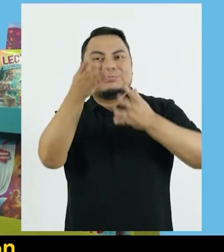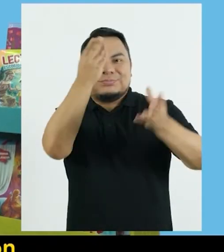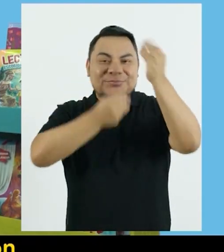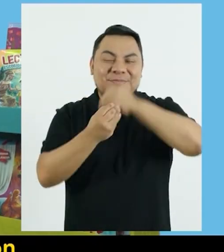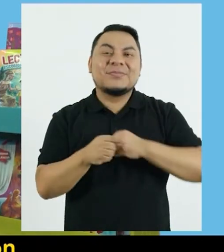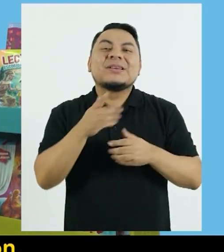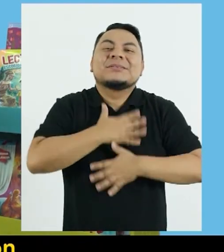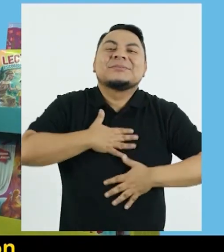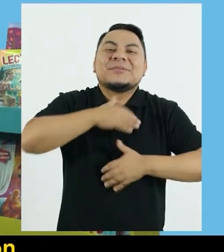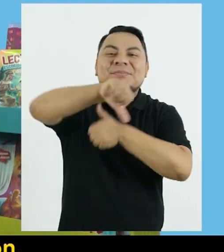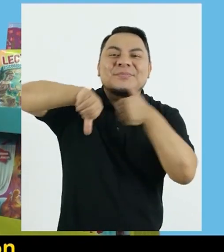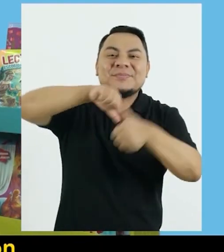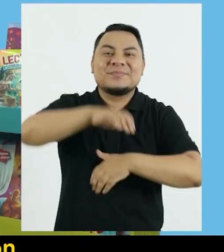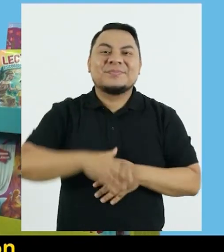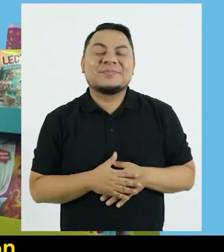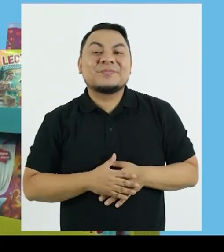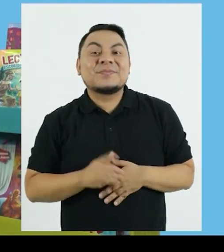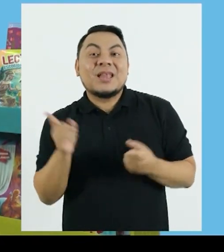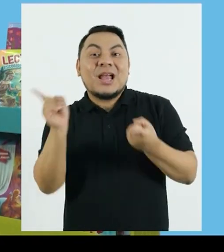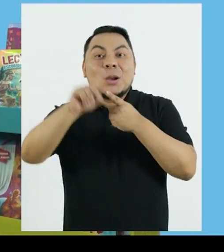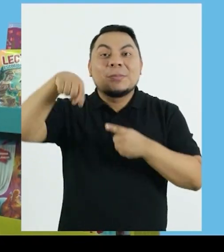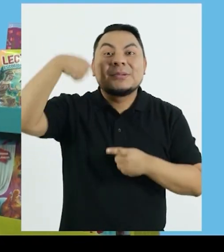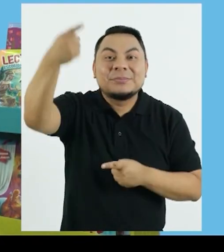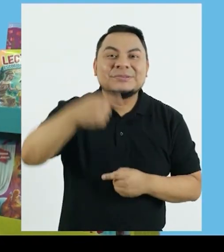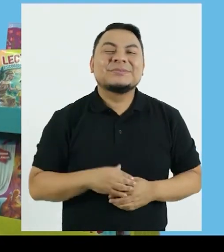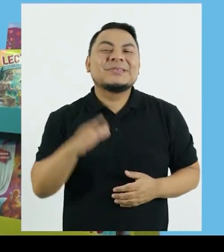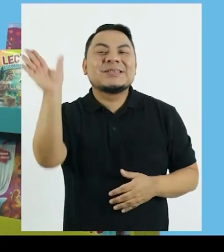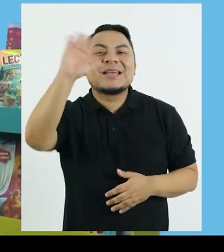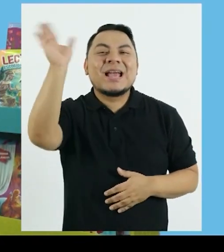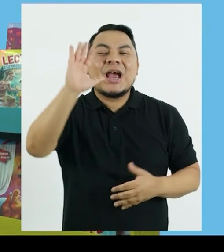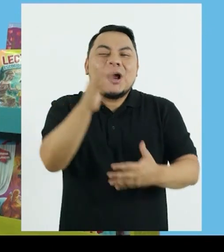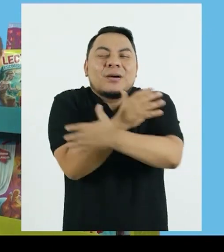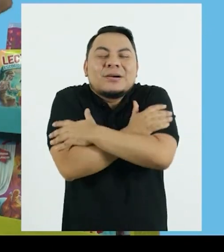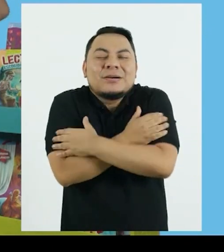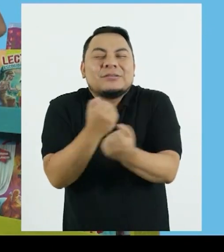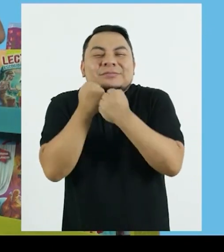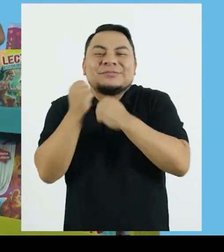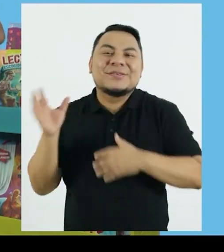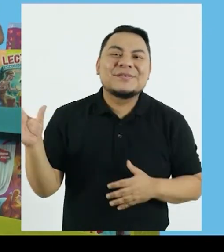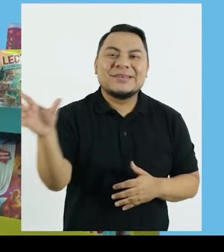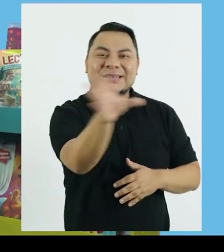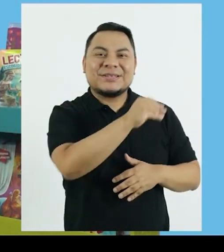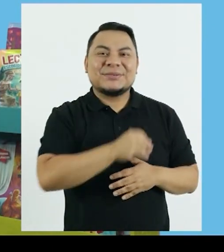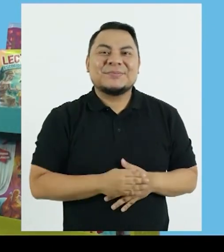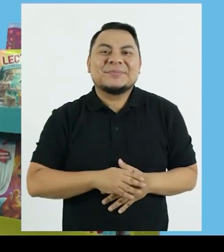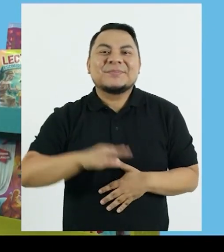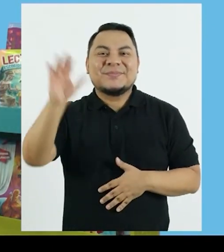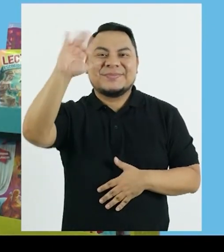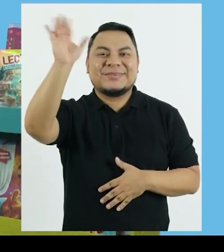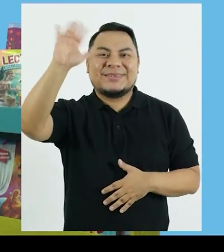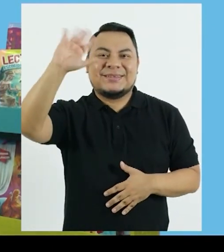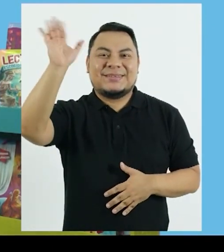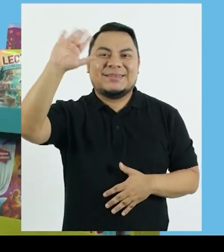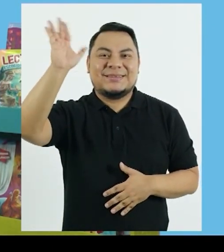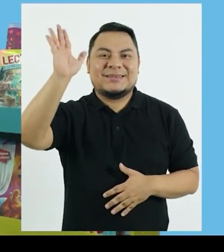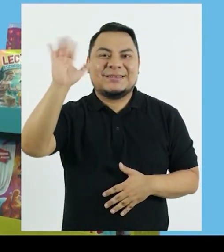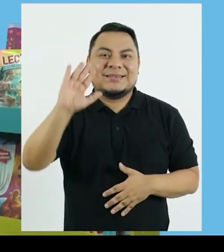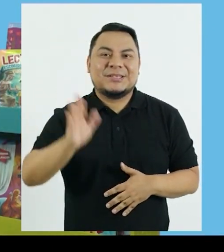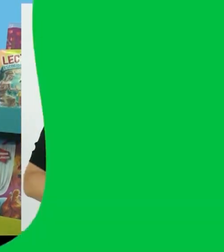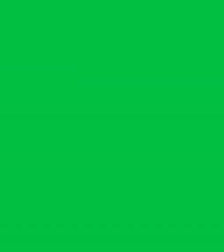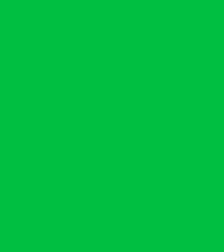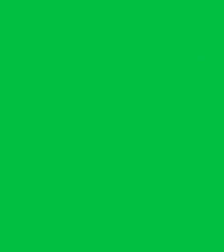energía y diversión. ¡Hasta pronto! ¡Chao! Tu pananchiscama, más y cuna.